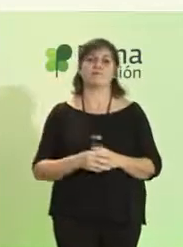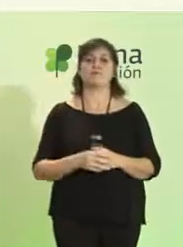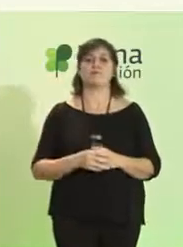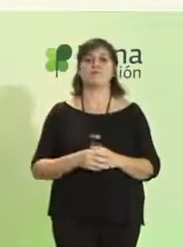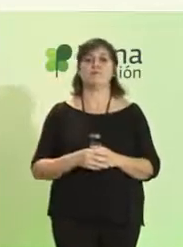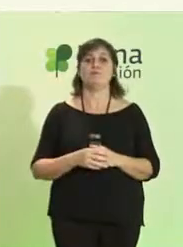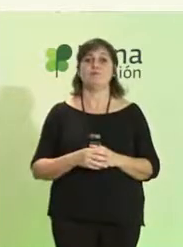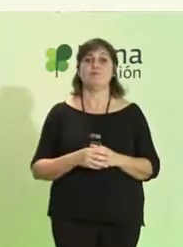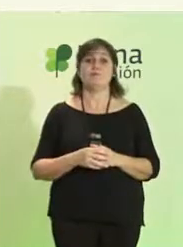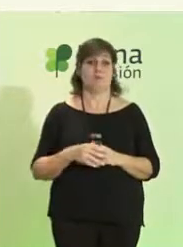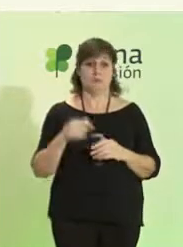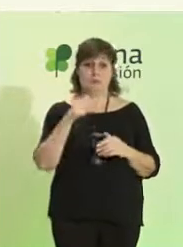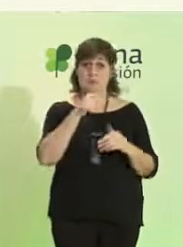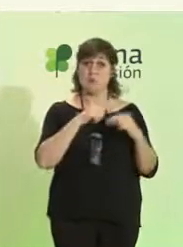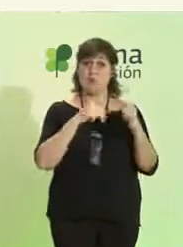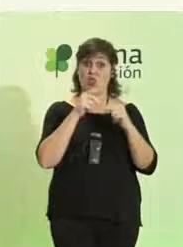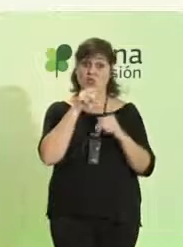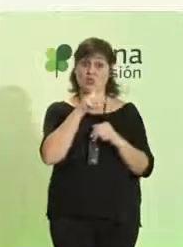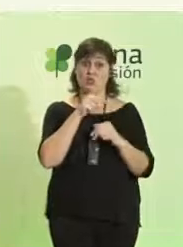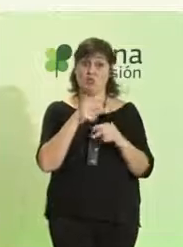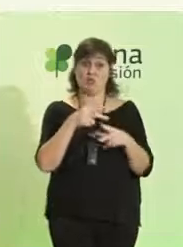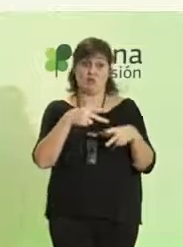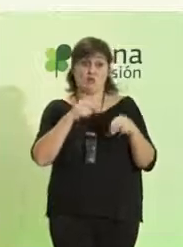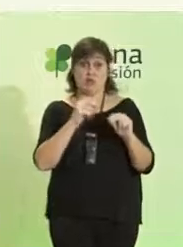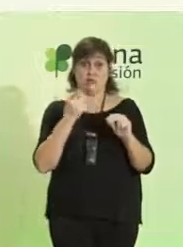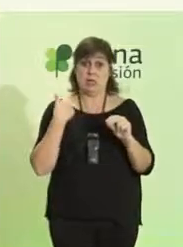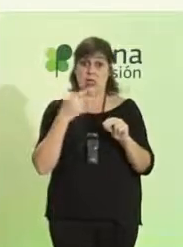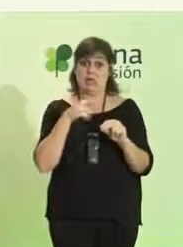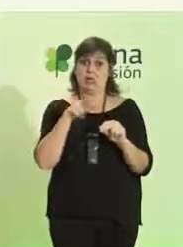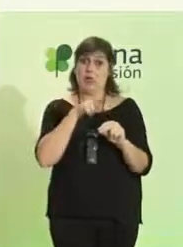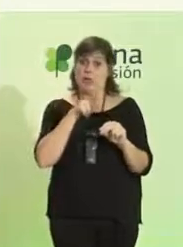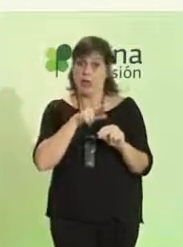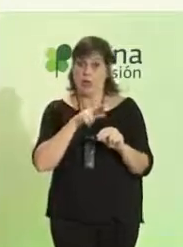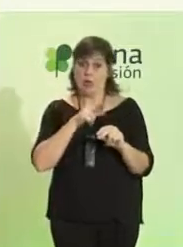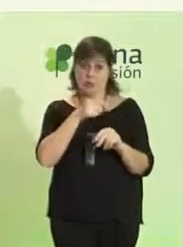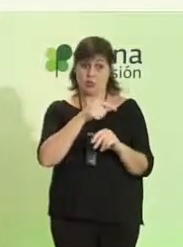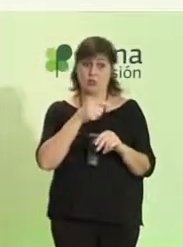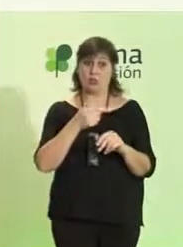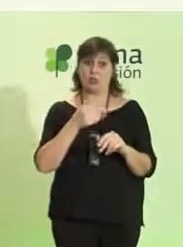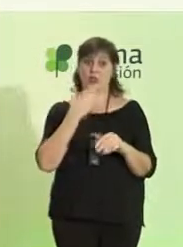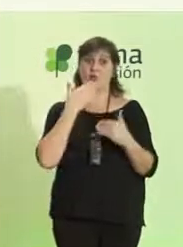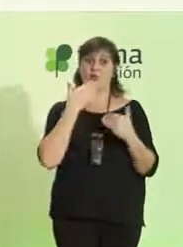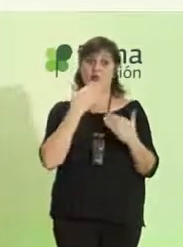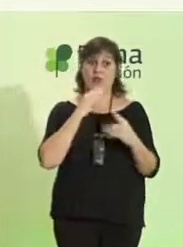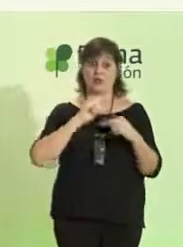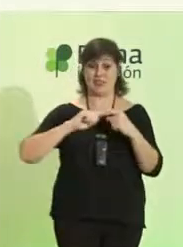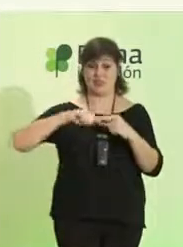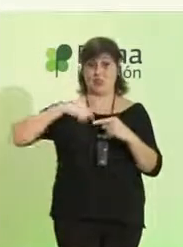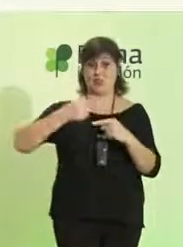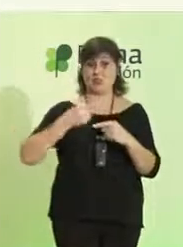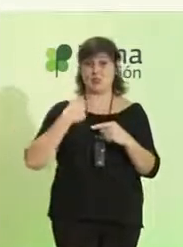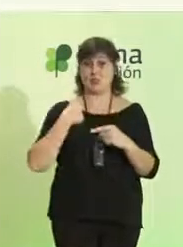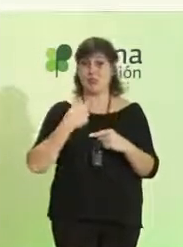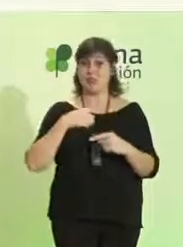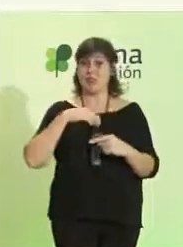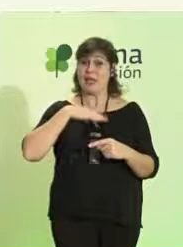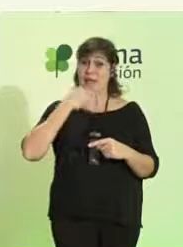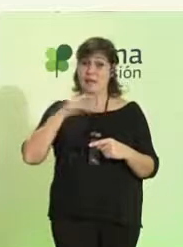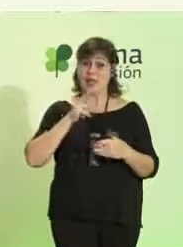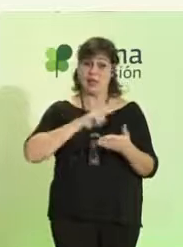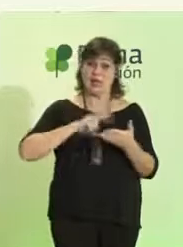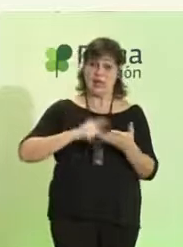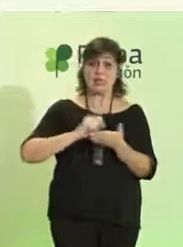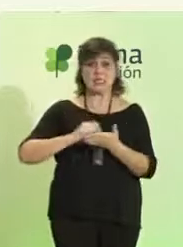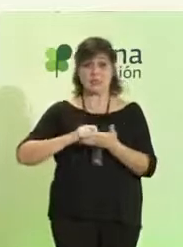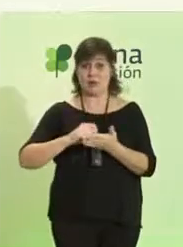Y al terminar ese proceso, al recuperarme de ese proceso, que me ha permitido después, aún siendo incapaz de leer y escribir,